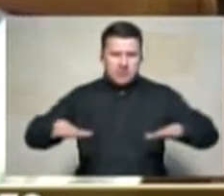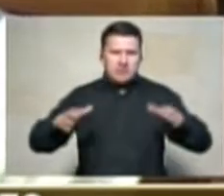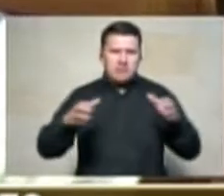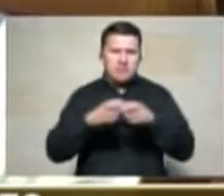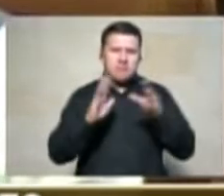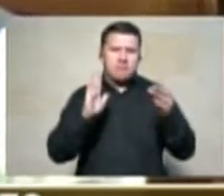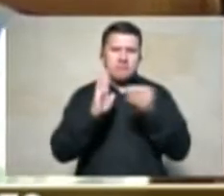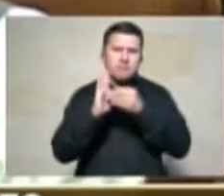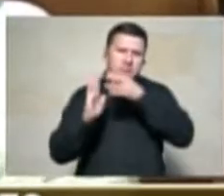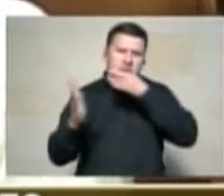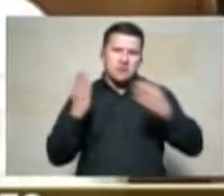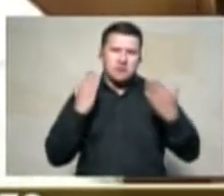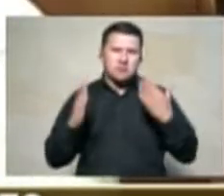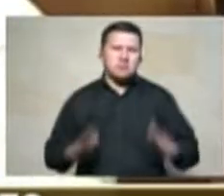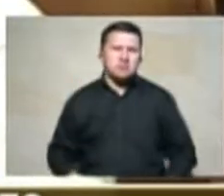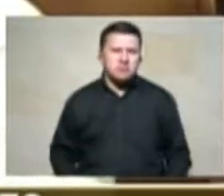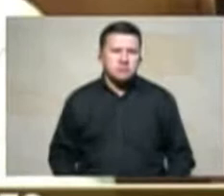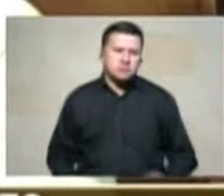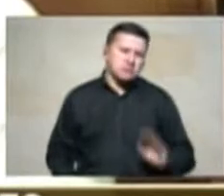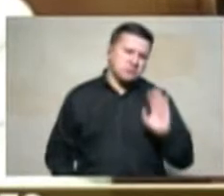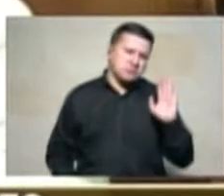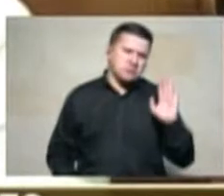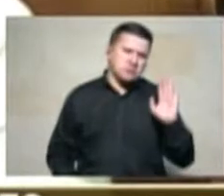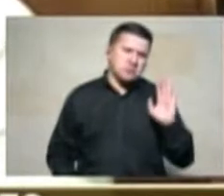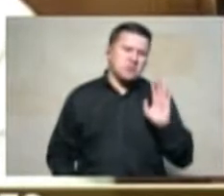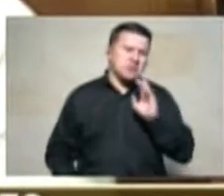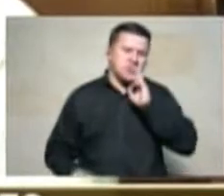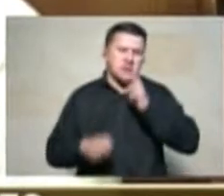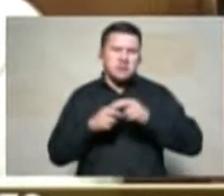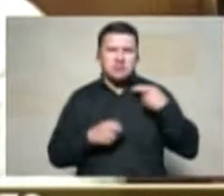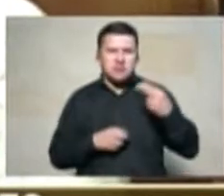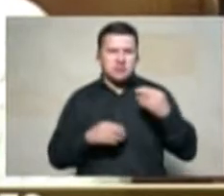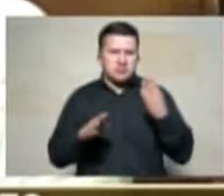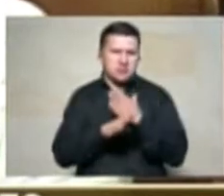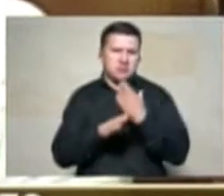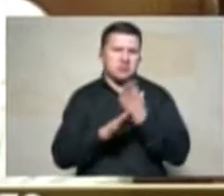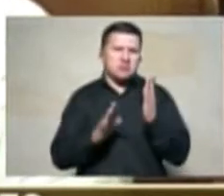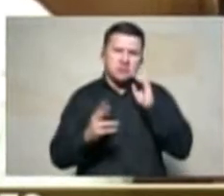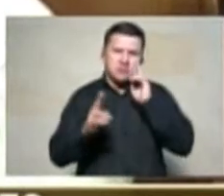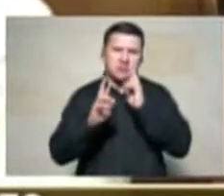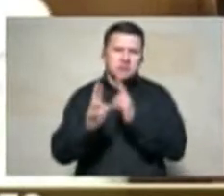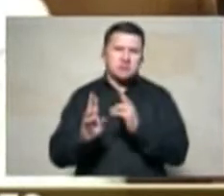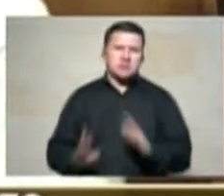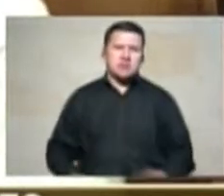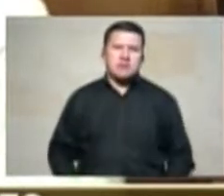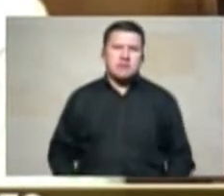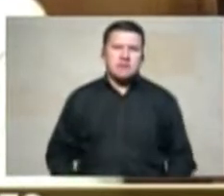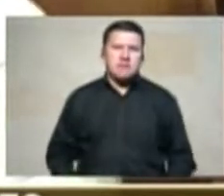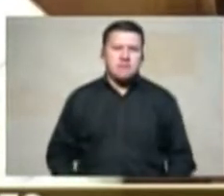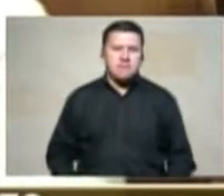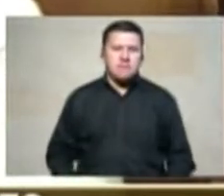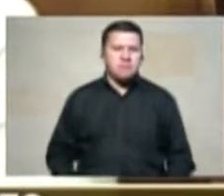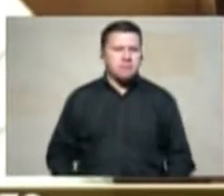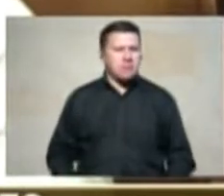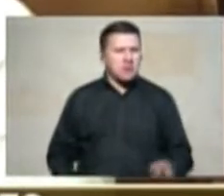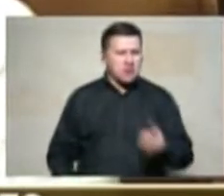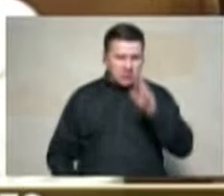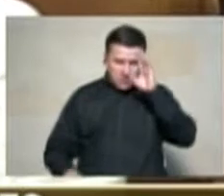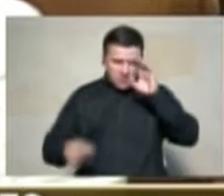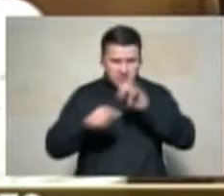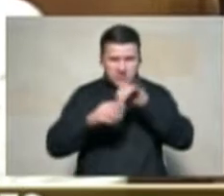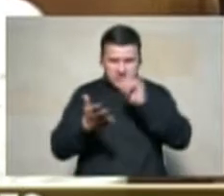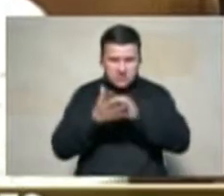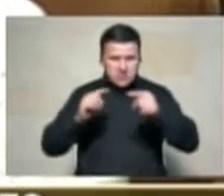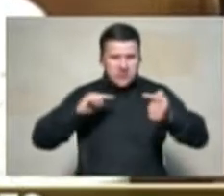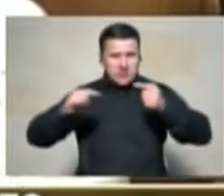incluso a campesinos es una complejidad histórica que debe reconocerse pretende la citante a este